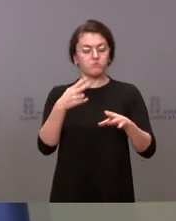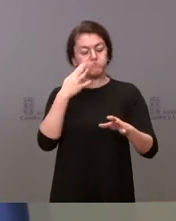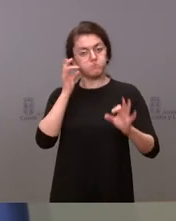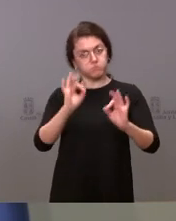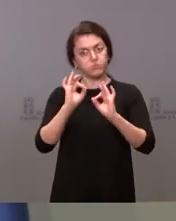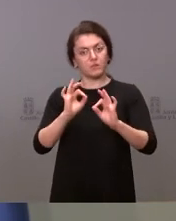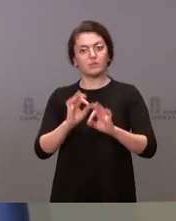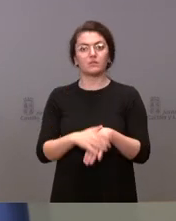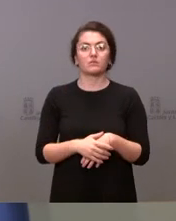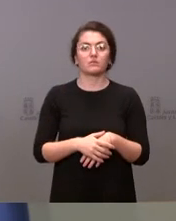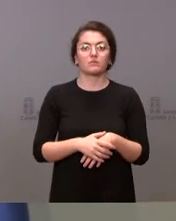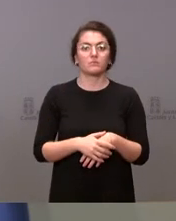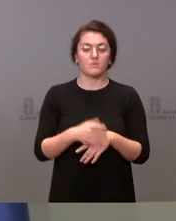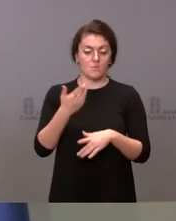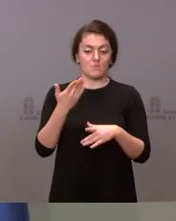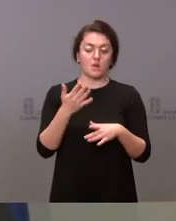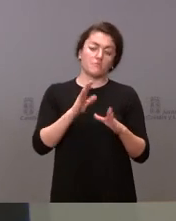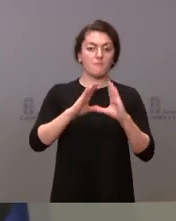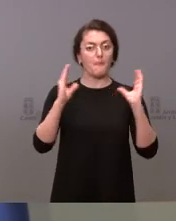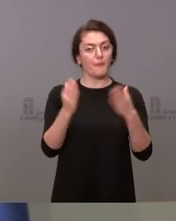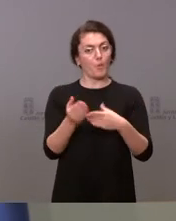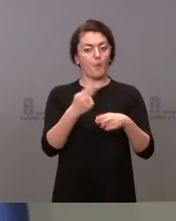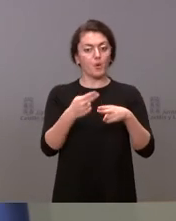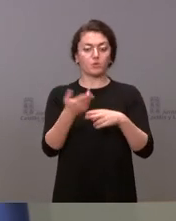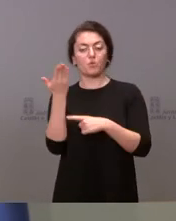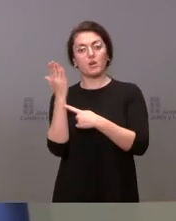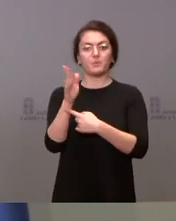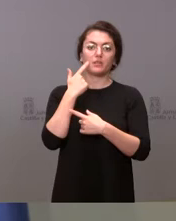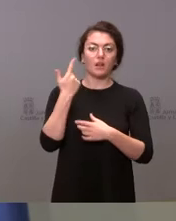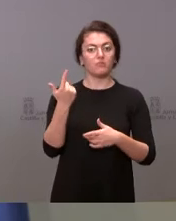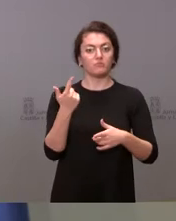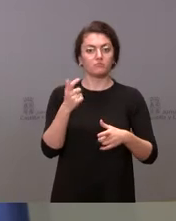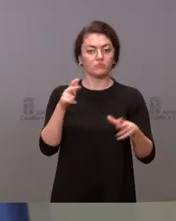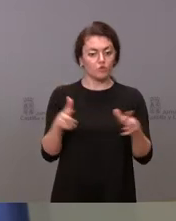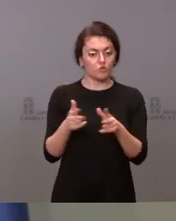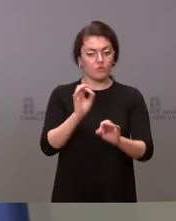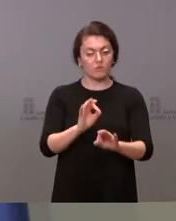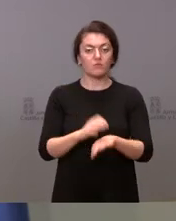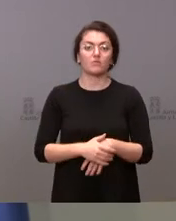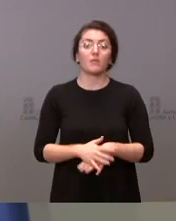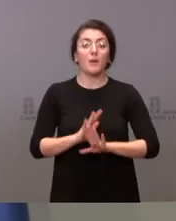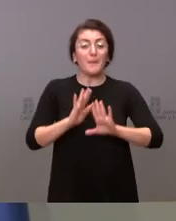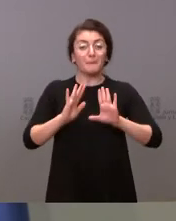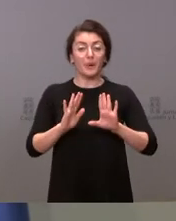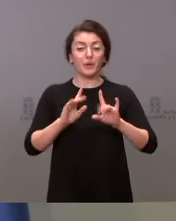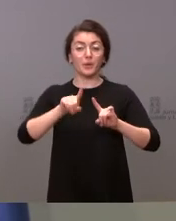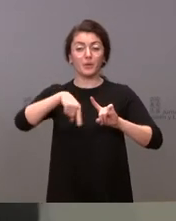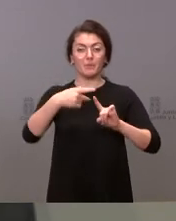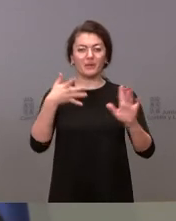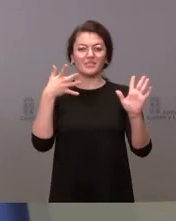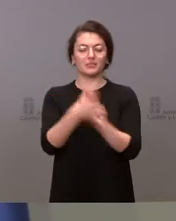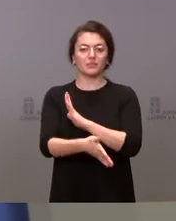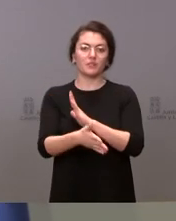a una provincia. Pero no va a condicionar ni va a resultar en un desequilibrio